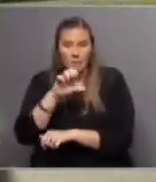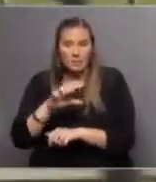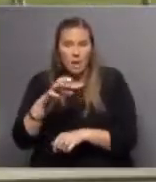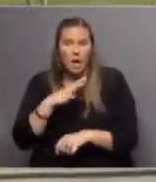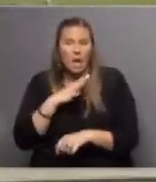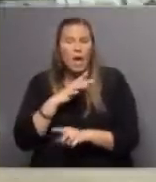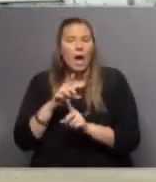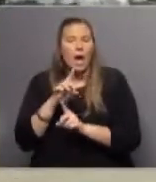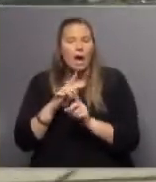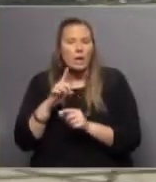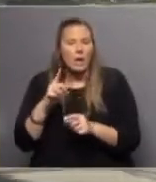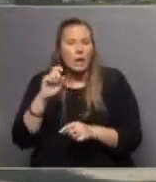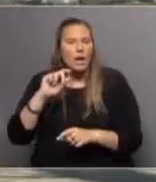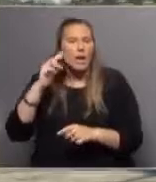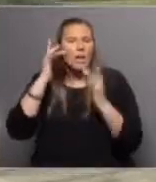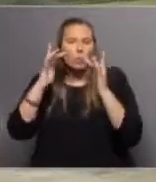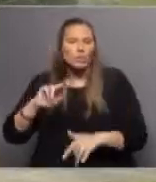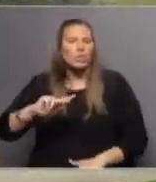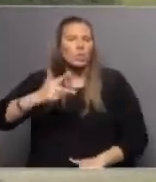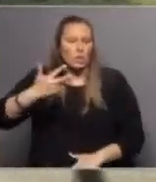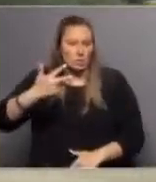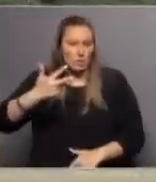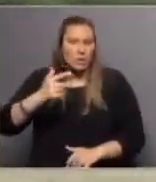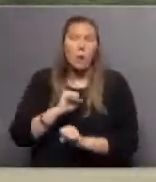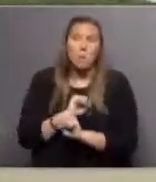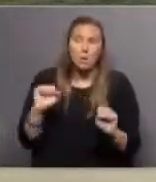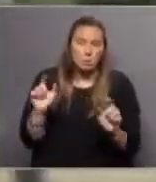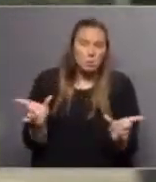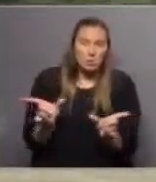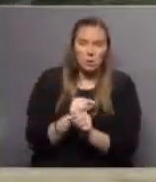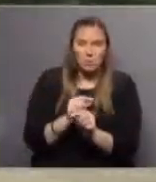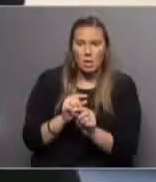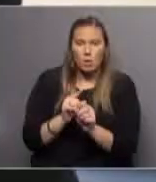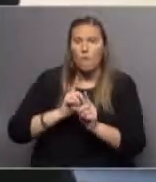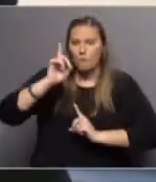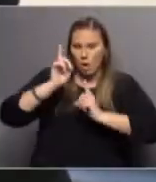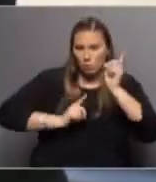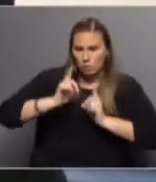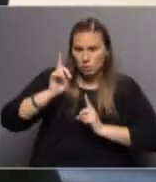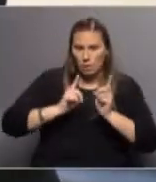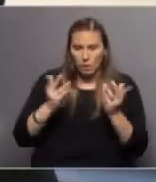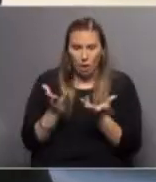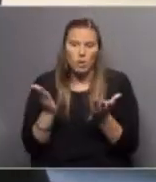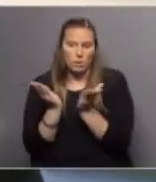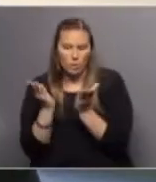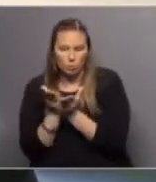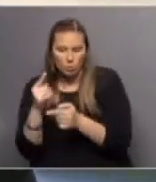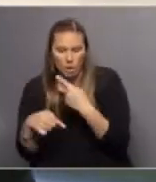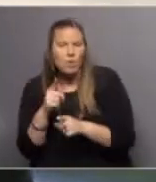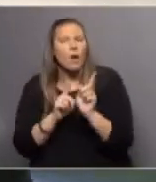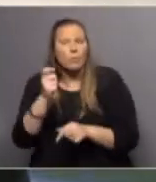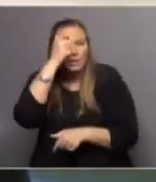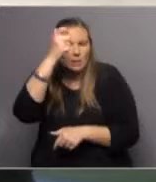cuentan con algún tipo de estudio terciario, ya sea porque culminaron una carrera universitaria, la están cursando, alguna